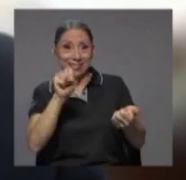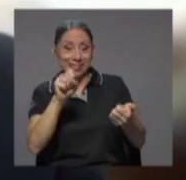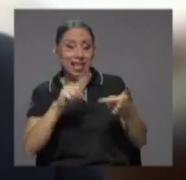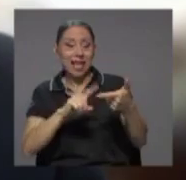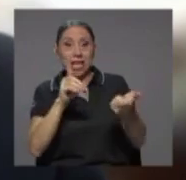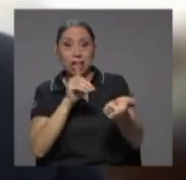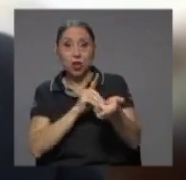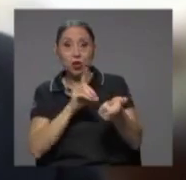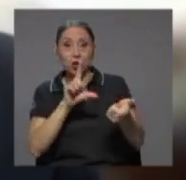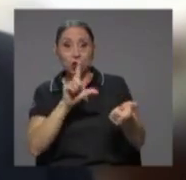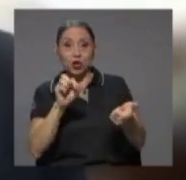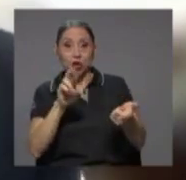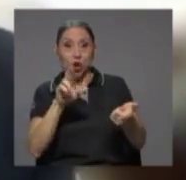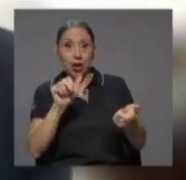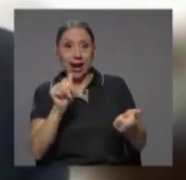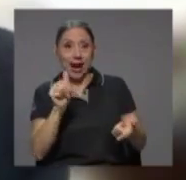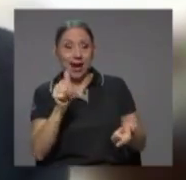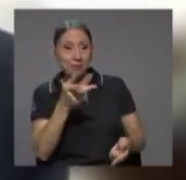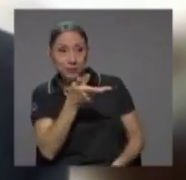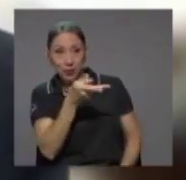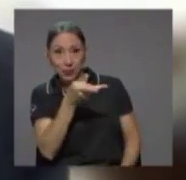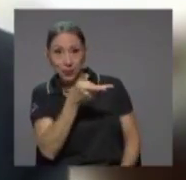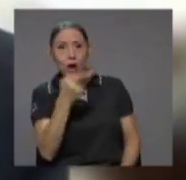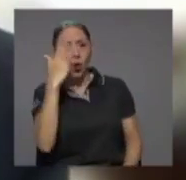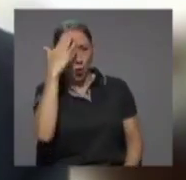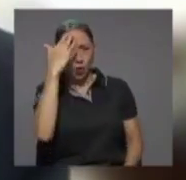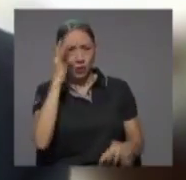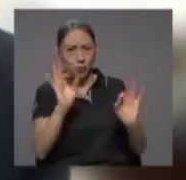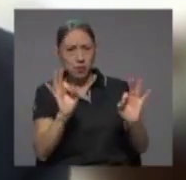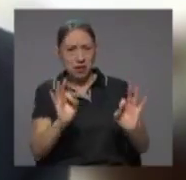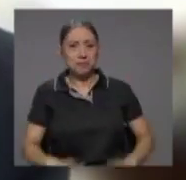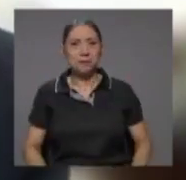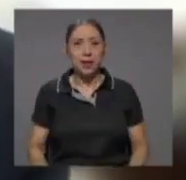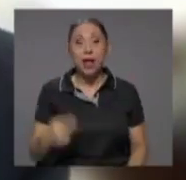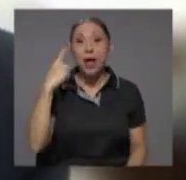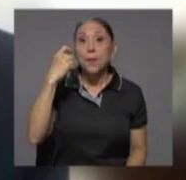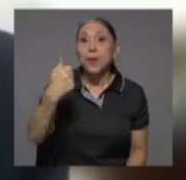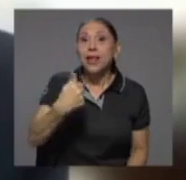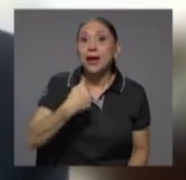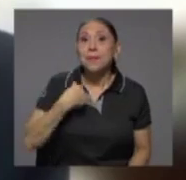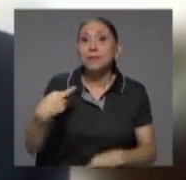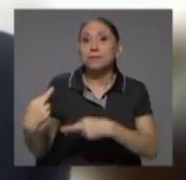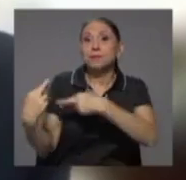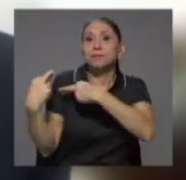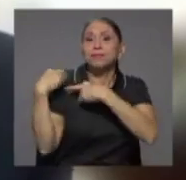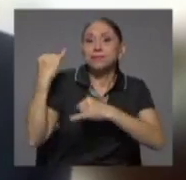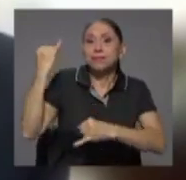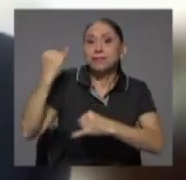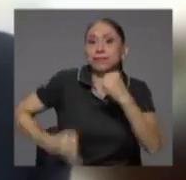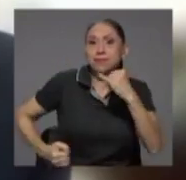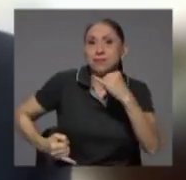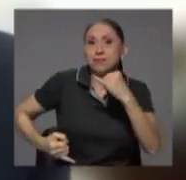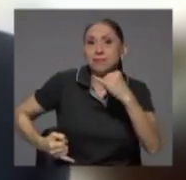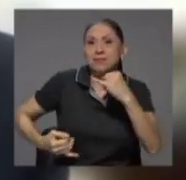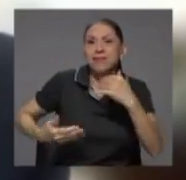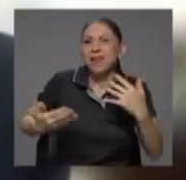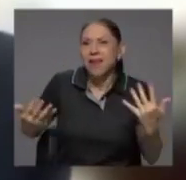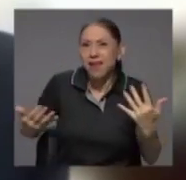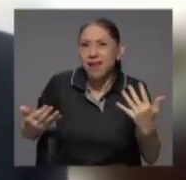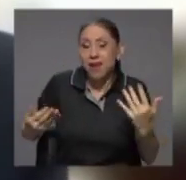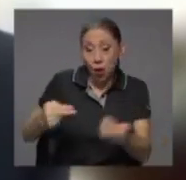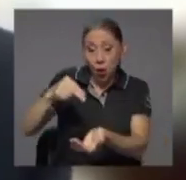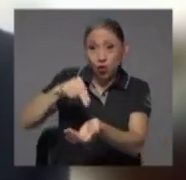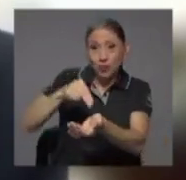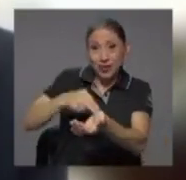conocen muy bien, porque a mí me correspondió culminar el traspaso de los hospitales de aquel